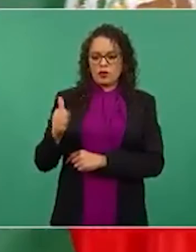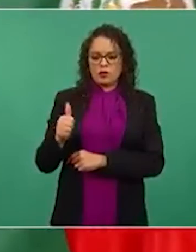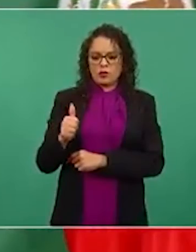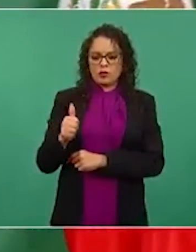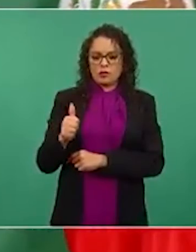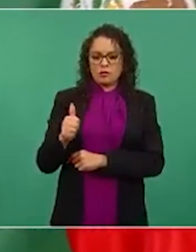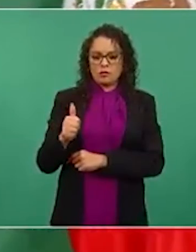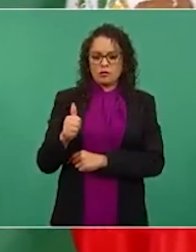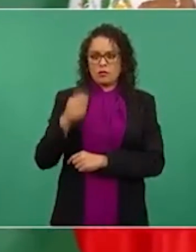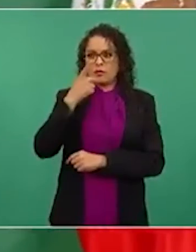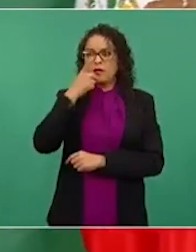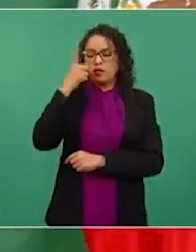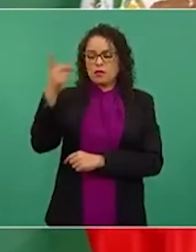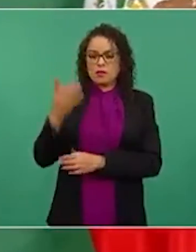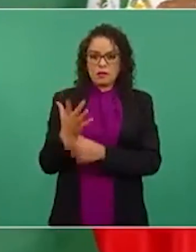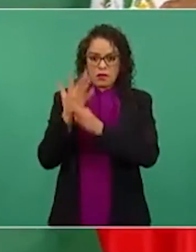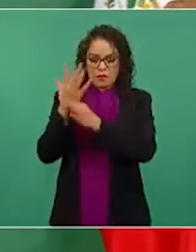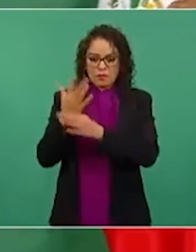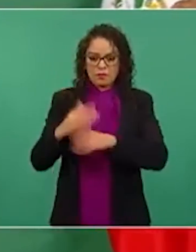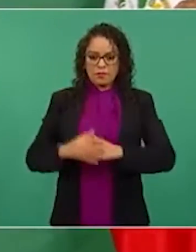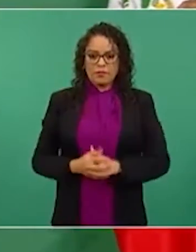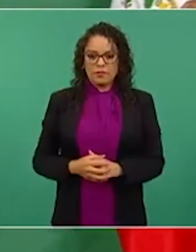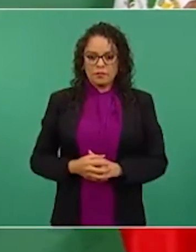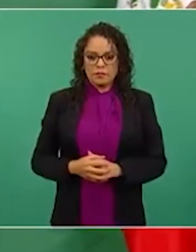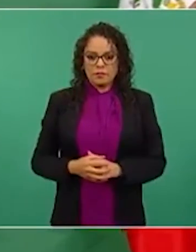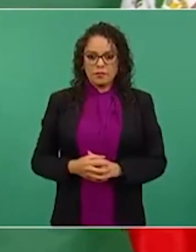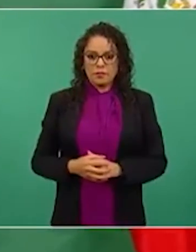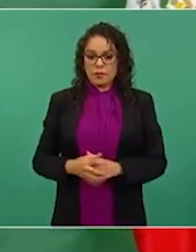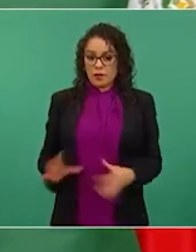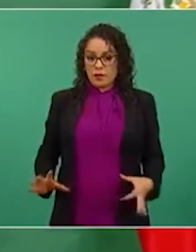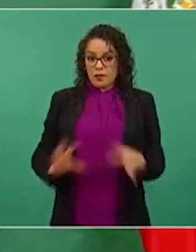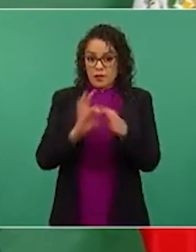humano me es ajeno.